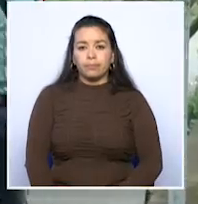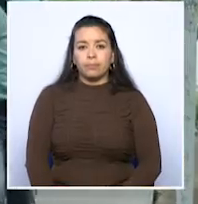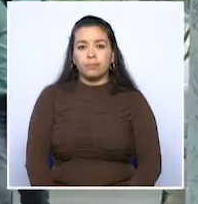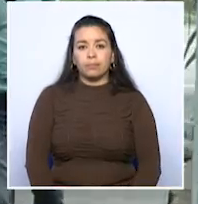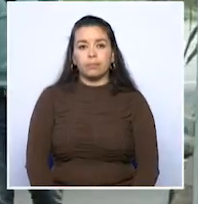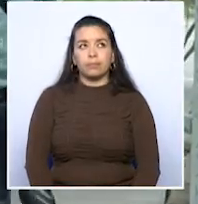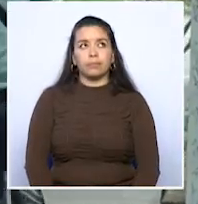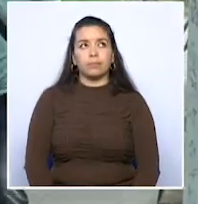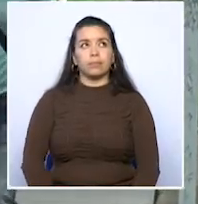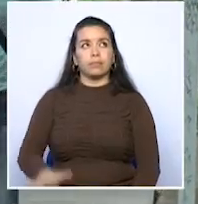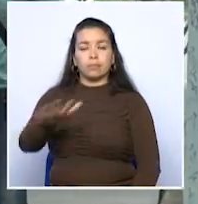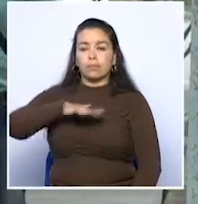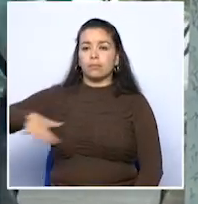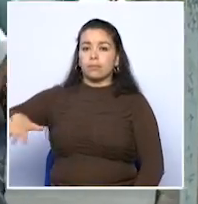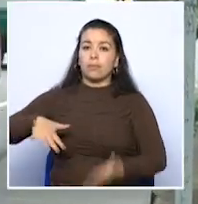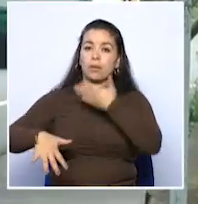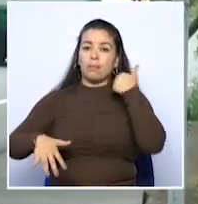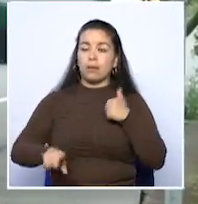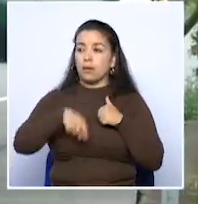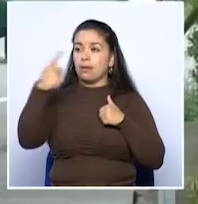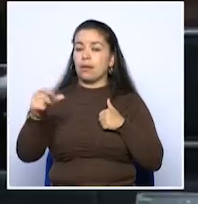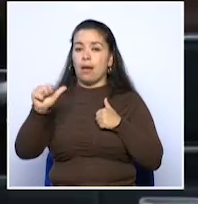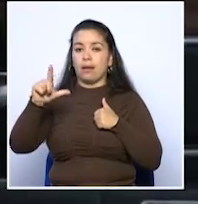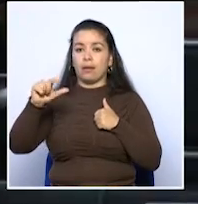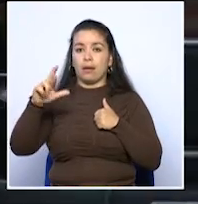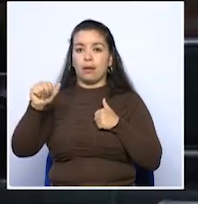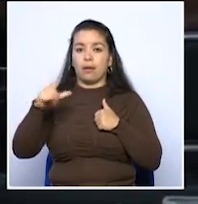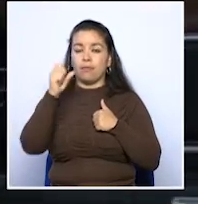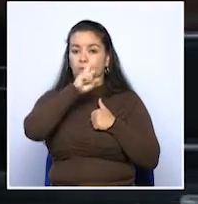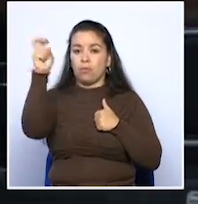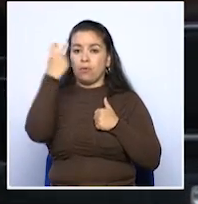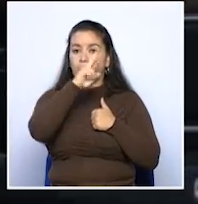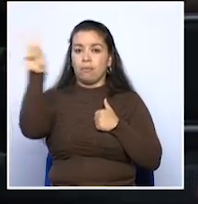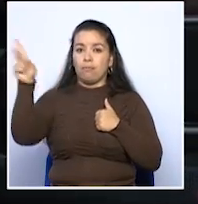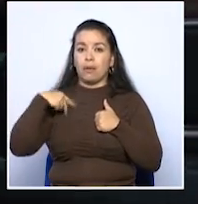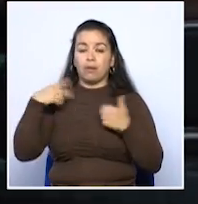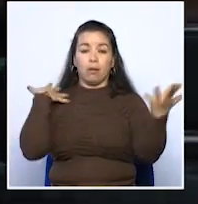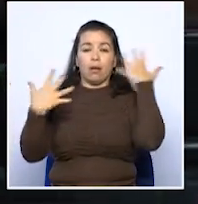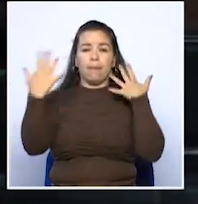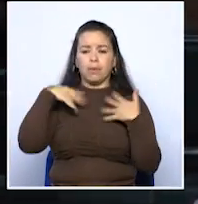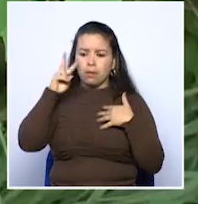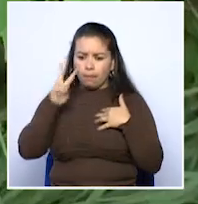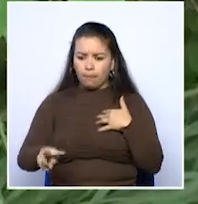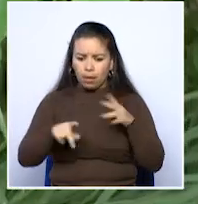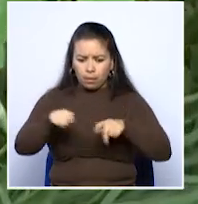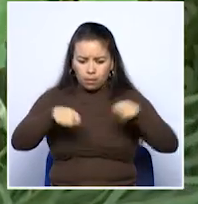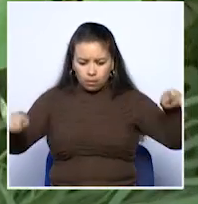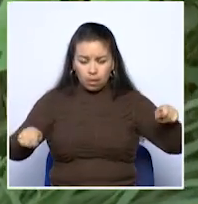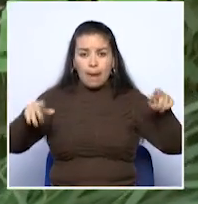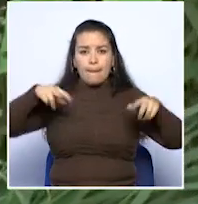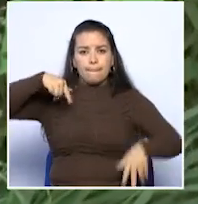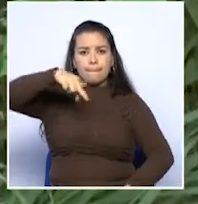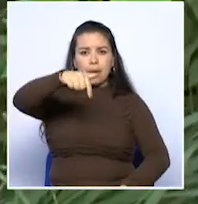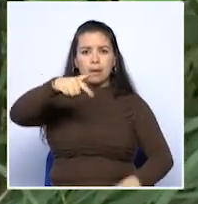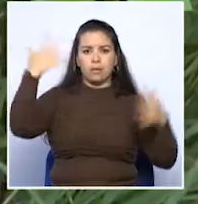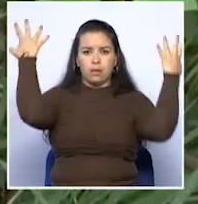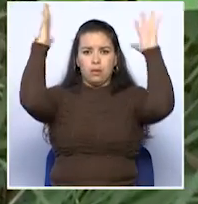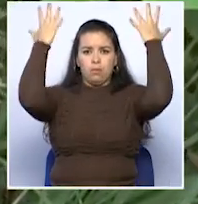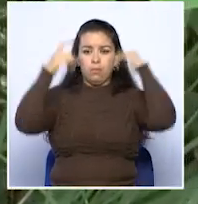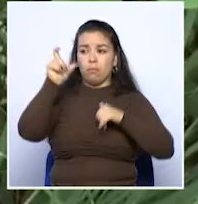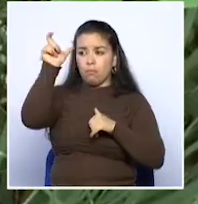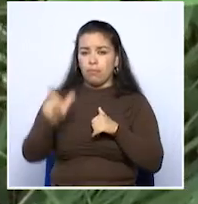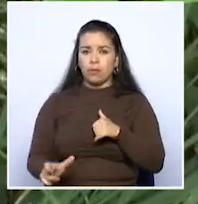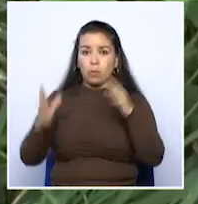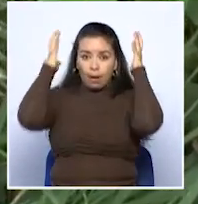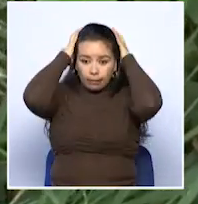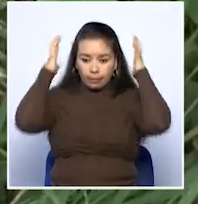En zona rural entre Quimbaya y Alcalá, en el norte del valle, campesinos hallaron dentro de un costal las piernas y los brazos de una persona que